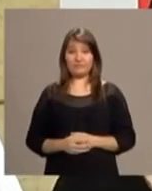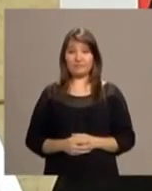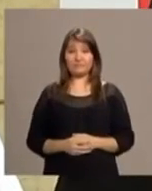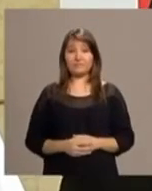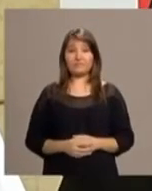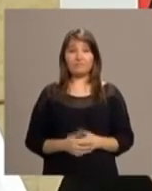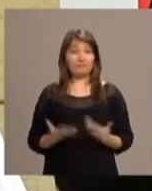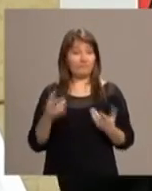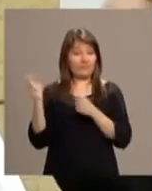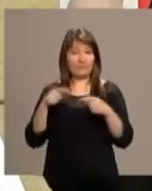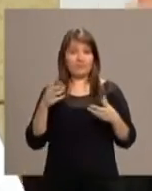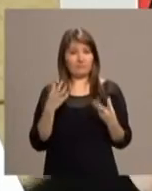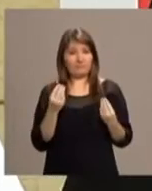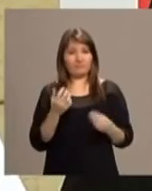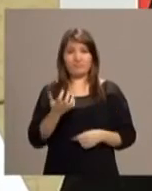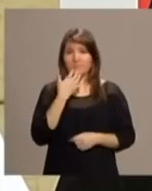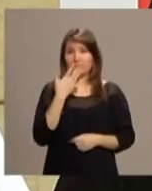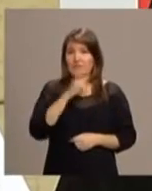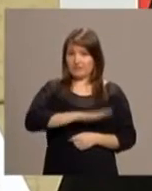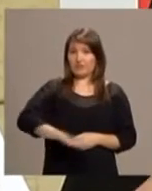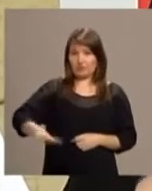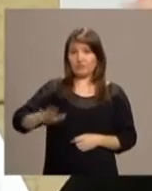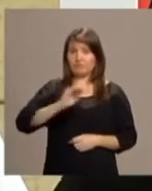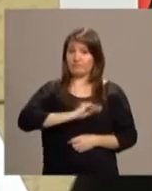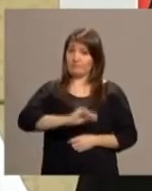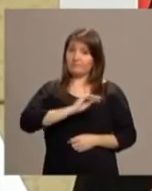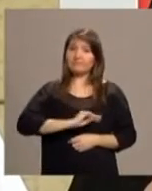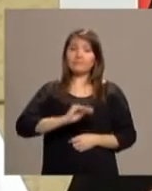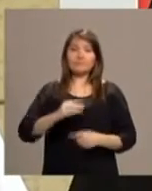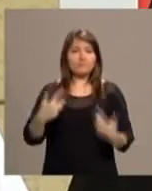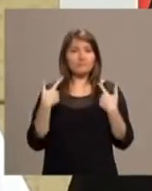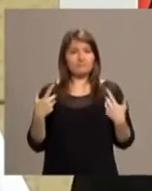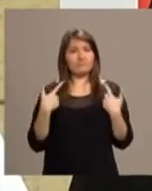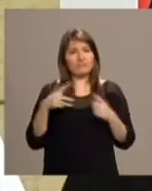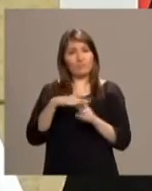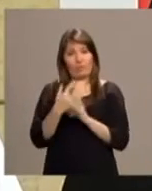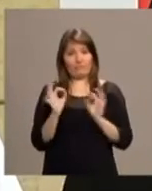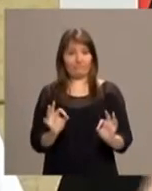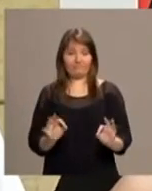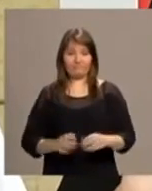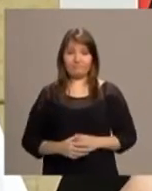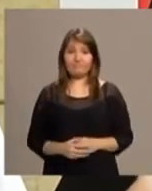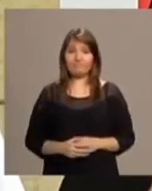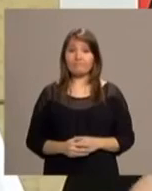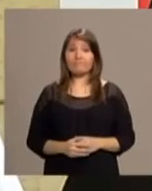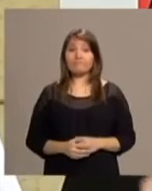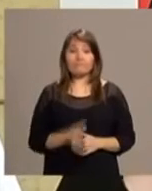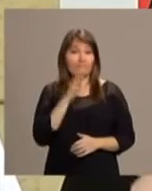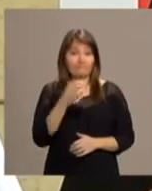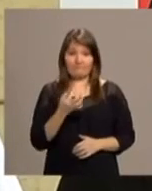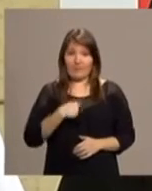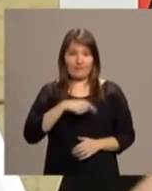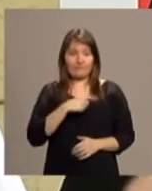Muchos emigrantes, entre ellos muchos niños, están padeciendo esa situación. Y hay que